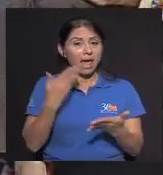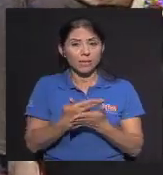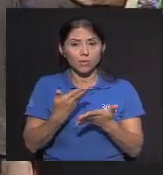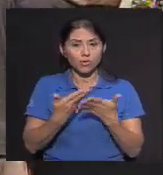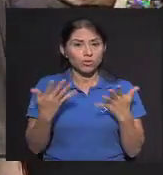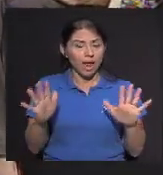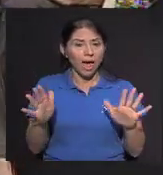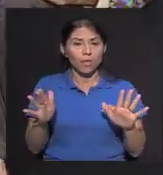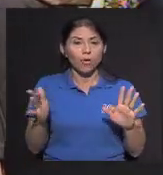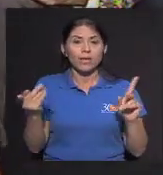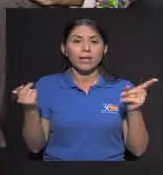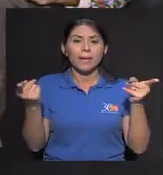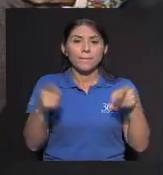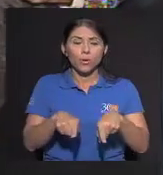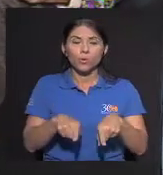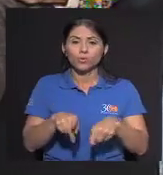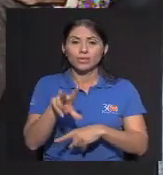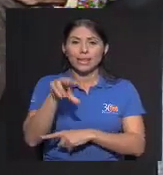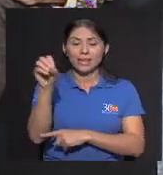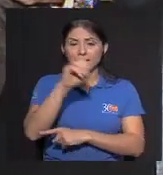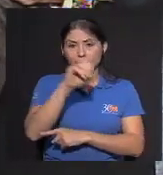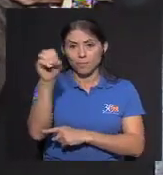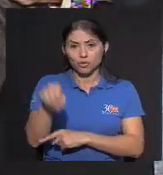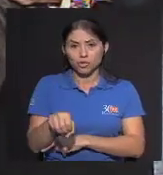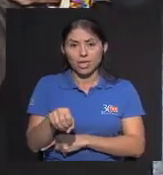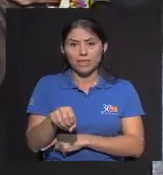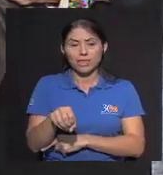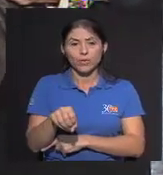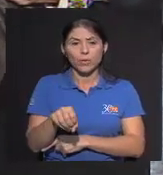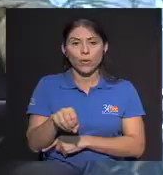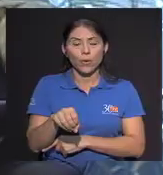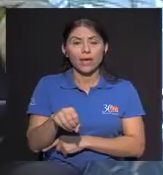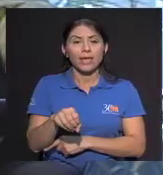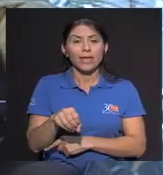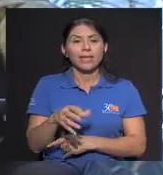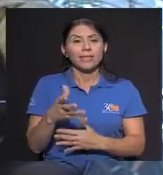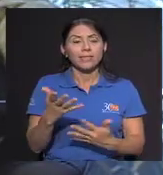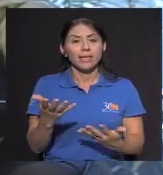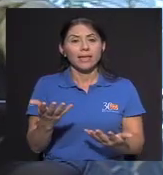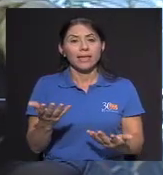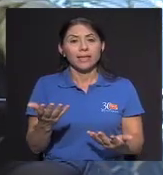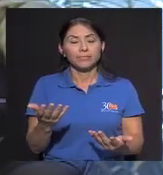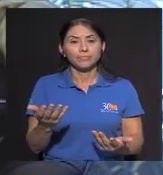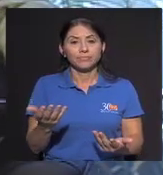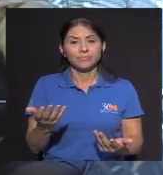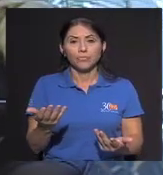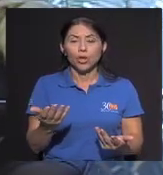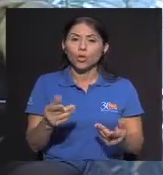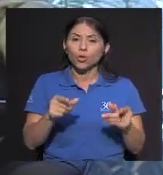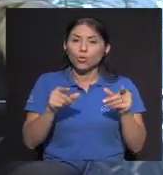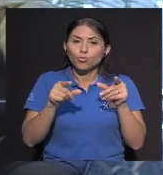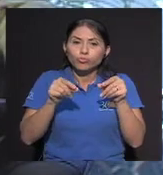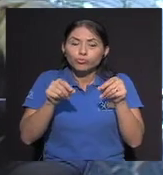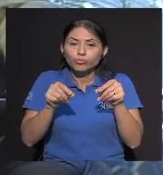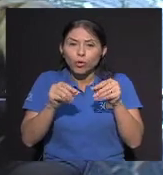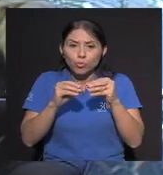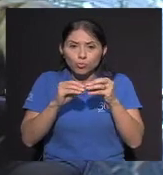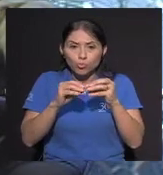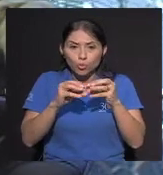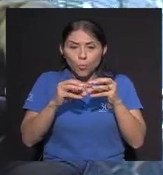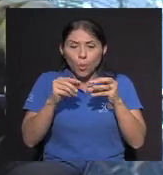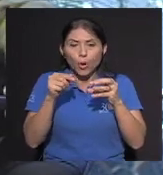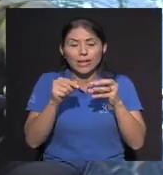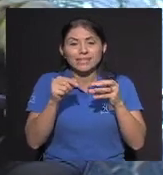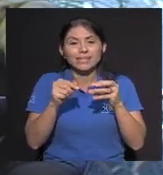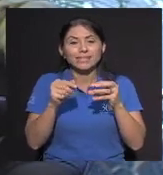demostrado Que produce El 30% Actualmente De los tumores